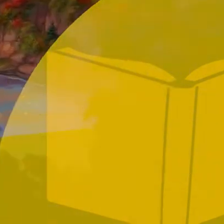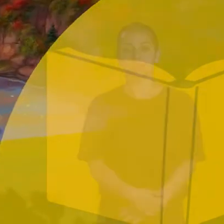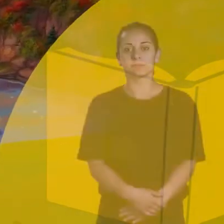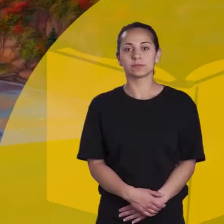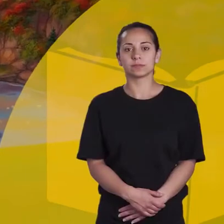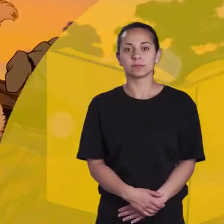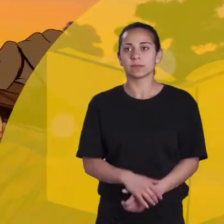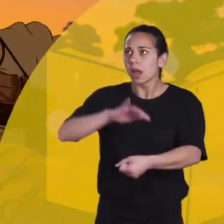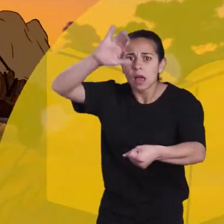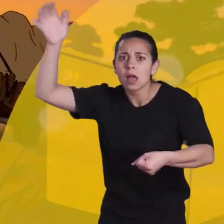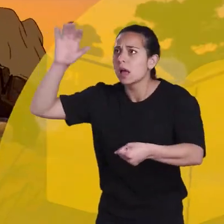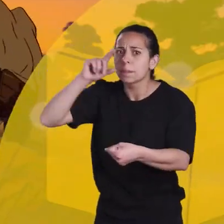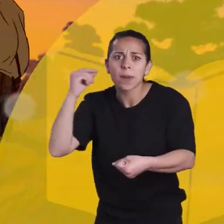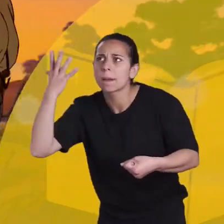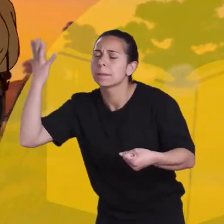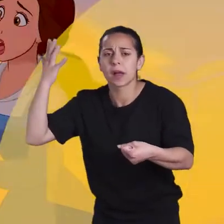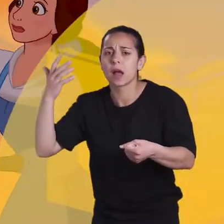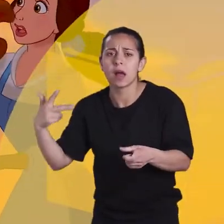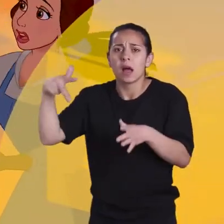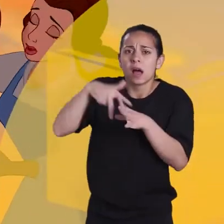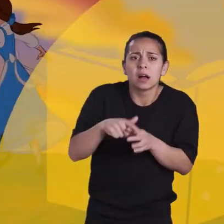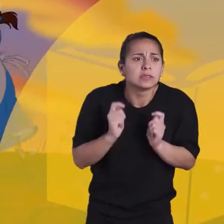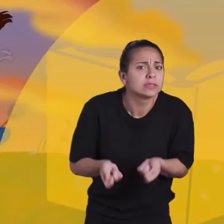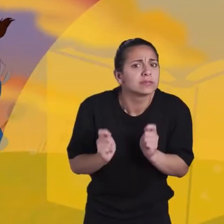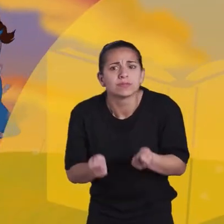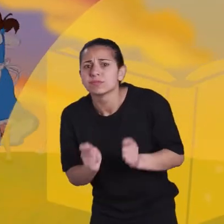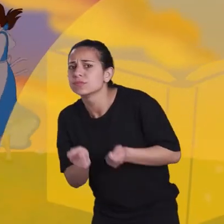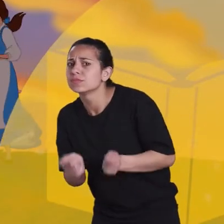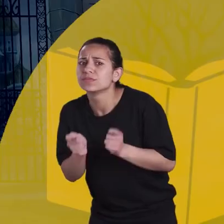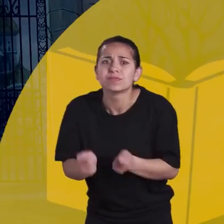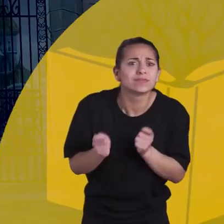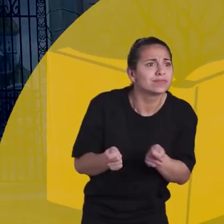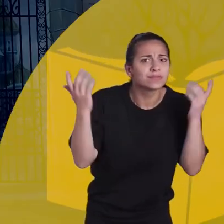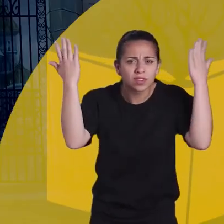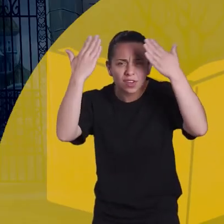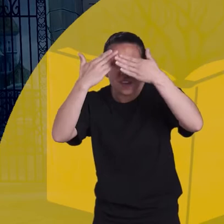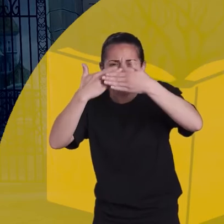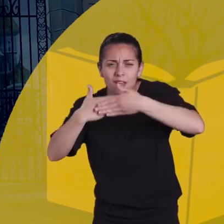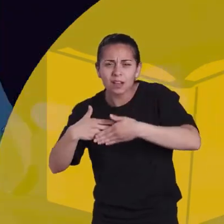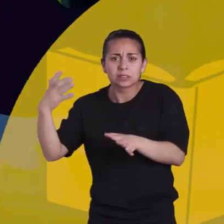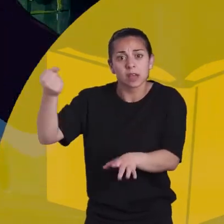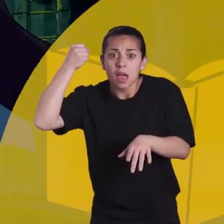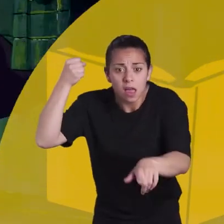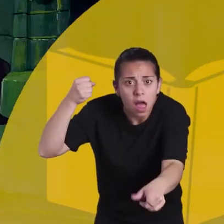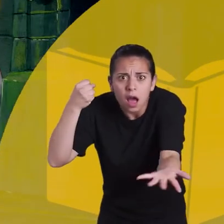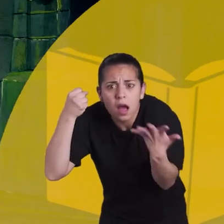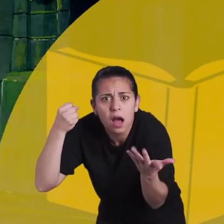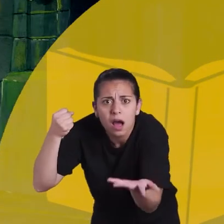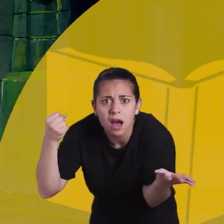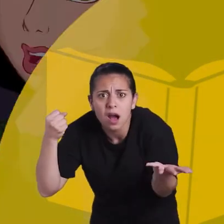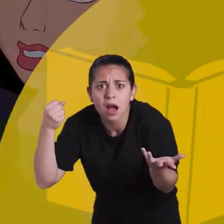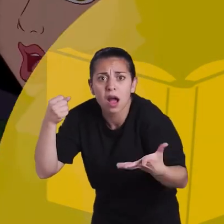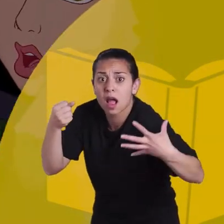Mientras tanto, en el pueblo... ¡Philip! ¿Dónde está papá? Bella sale a buscar a su padre y lo encuentra encerrado y enfermo en el